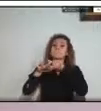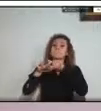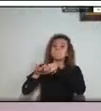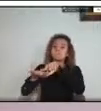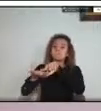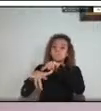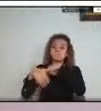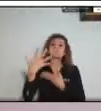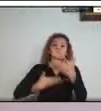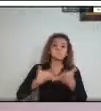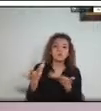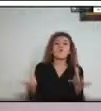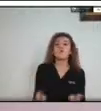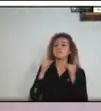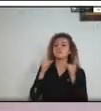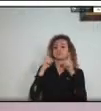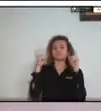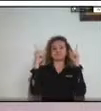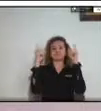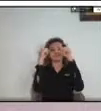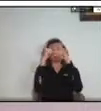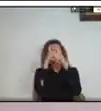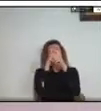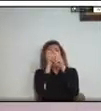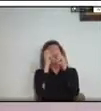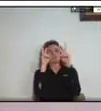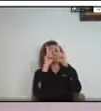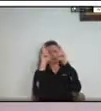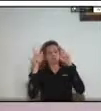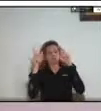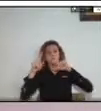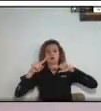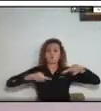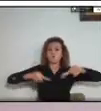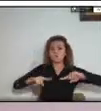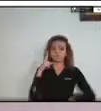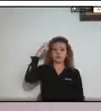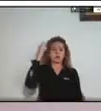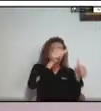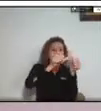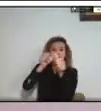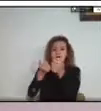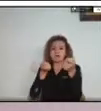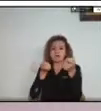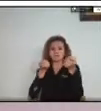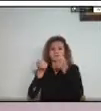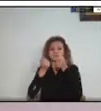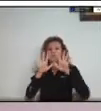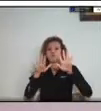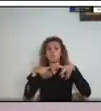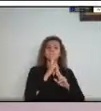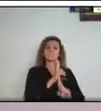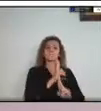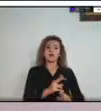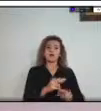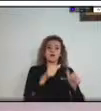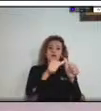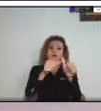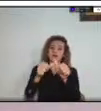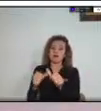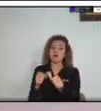coordinación, retos y abordajes de las estrategias de respuesta de los territorios, sesión que será moderada por